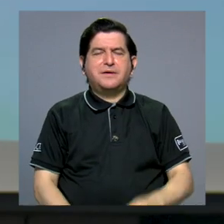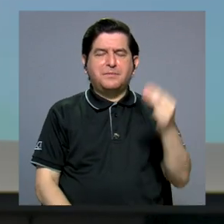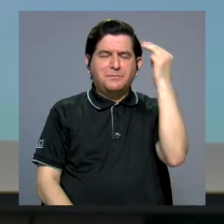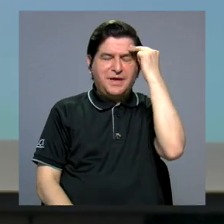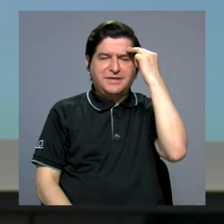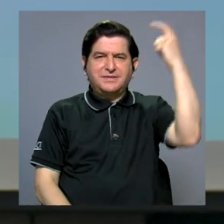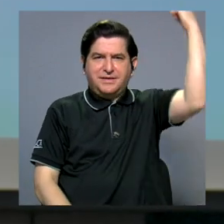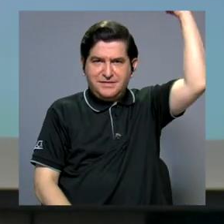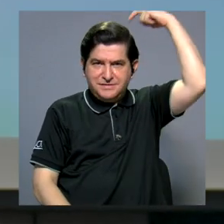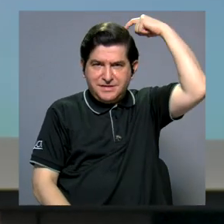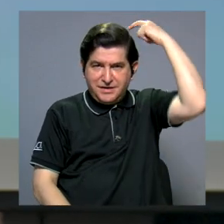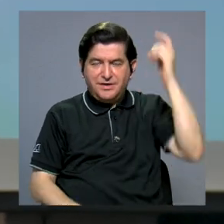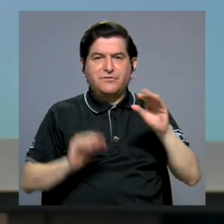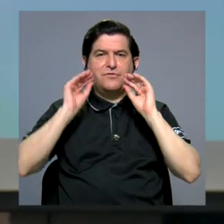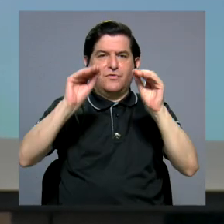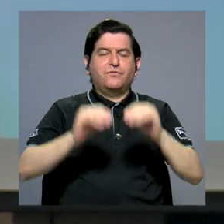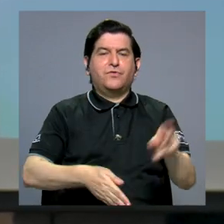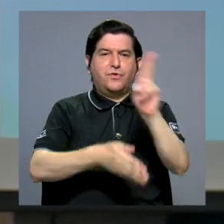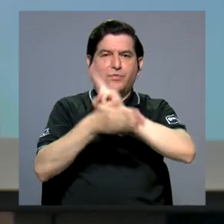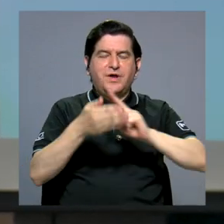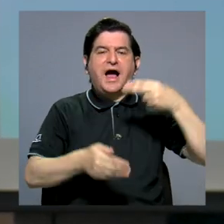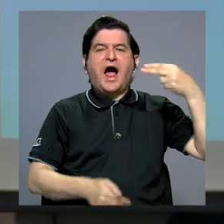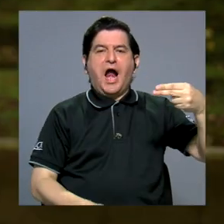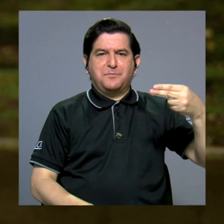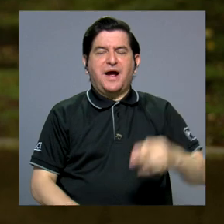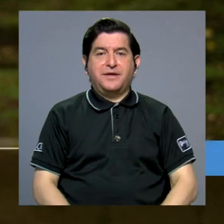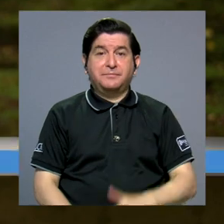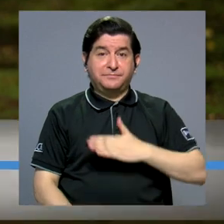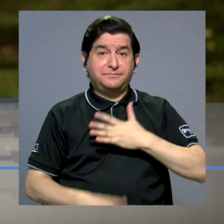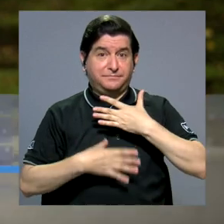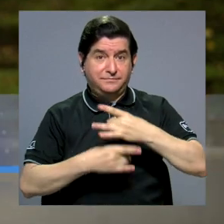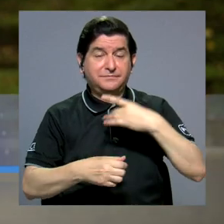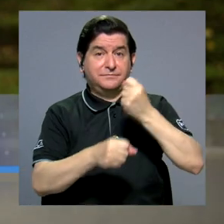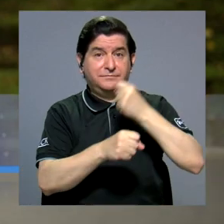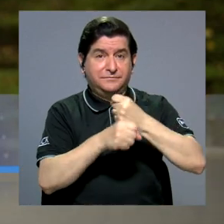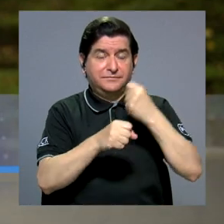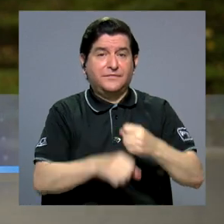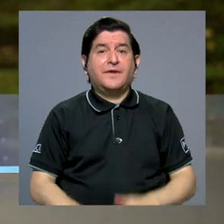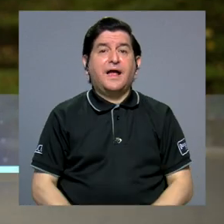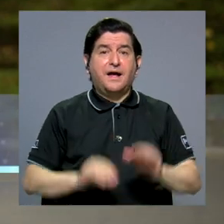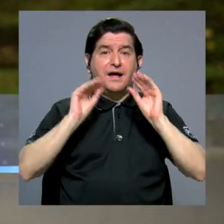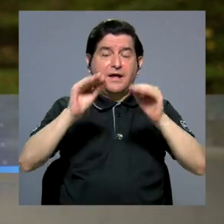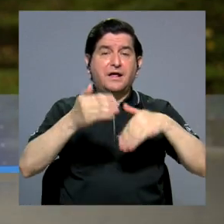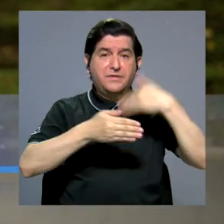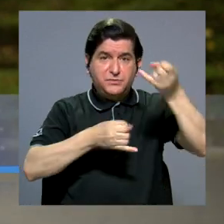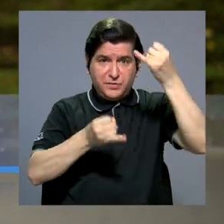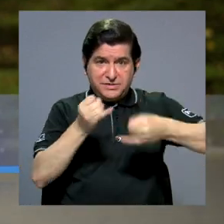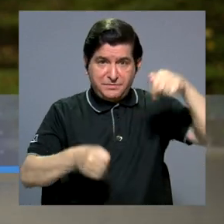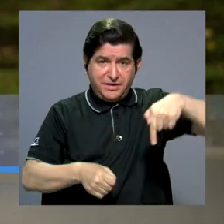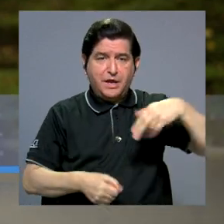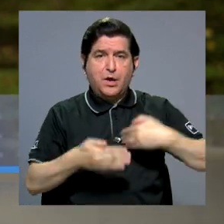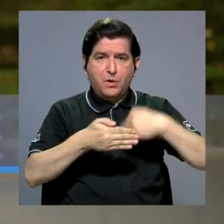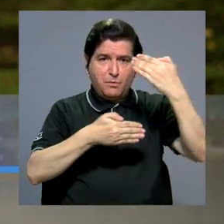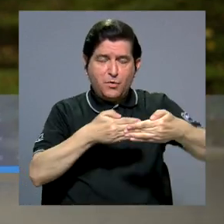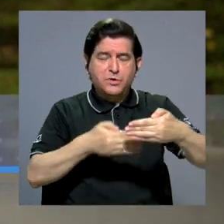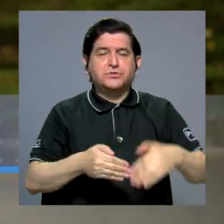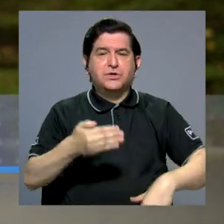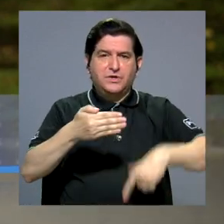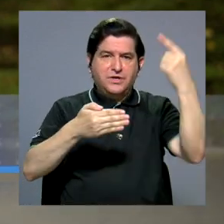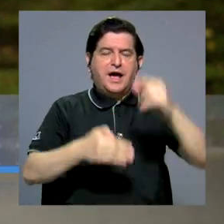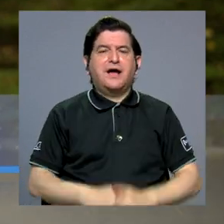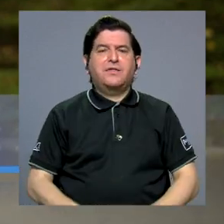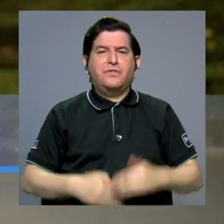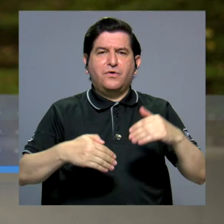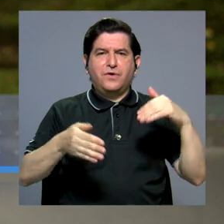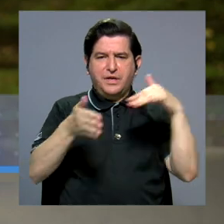cerebro y educación de la universidad de Harvard. Me interesó trabajar en educación después de que terminé aquí el posgrado en entomología.